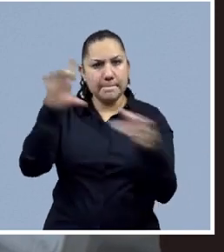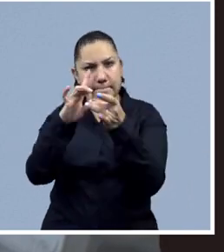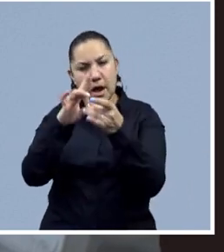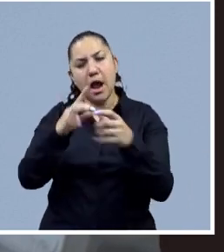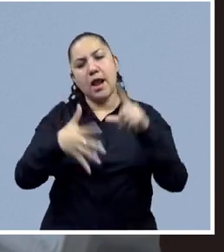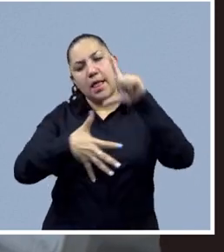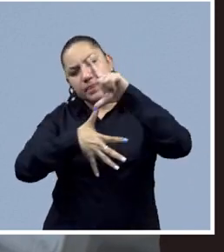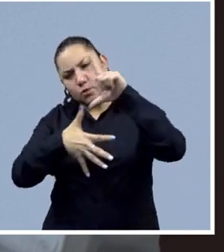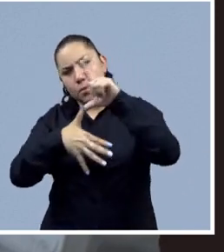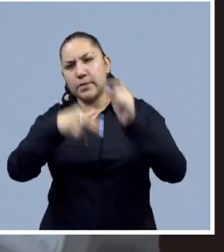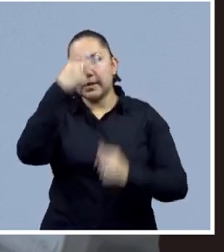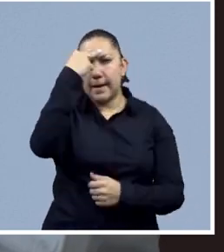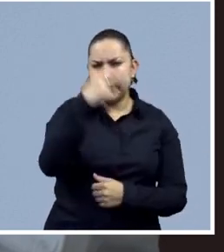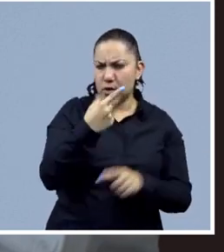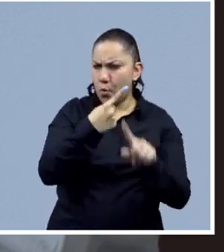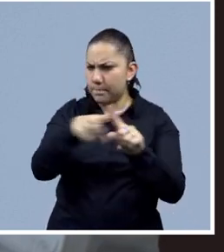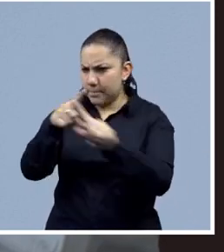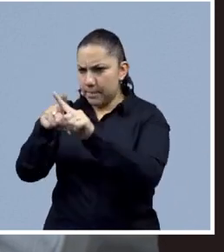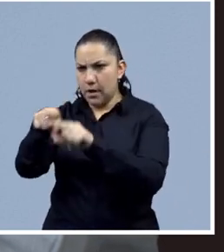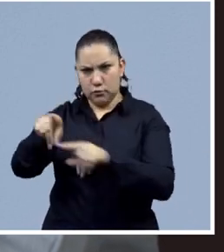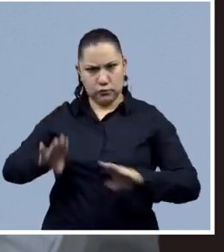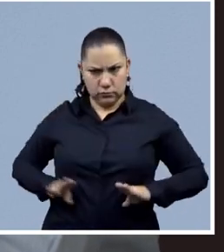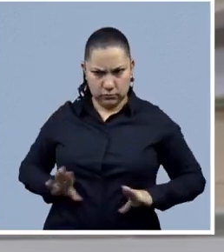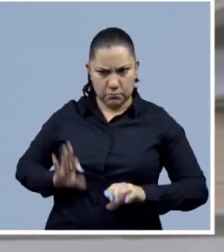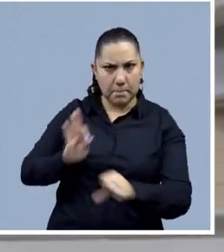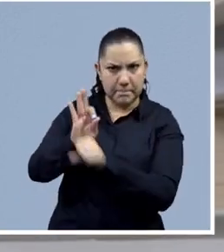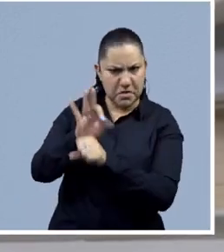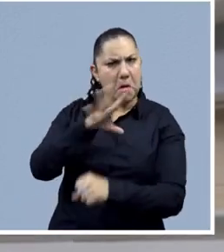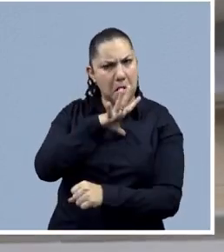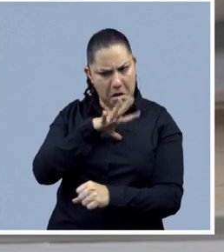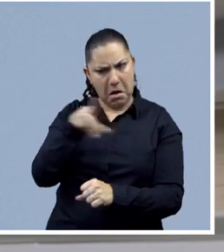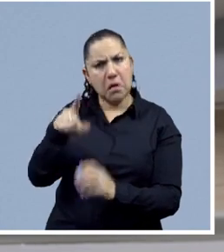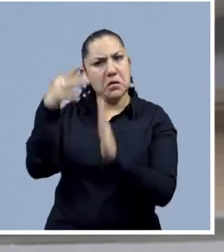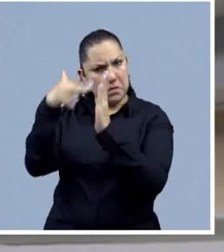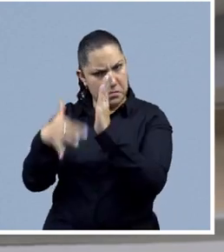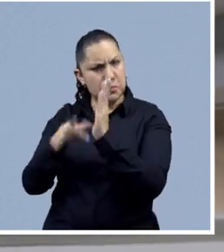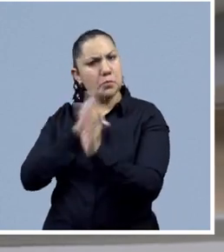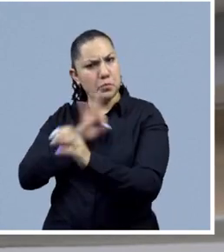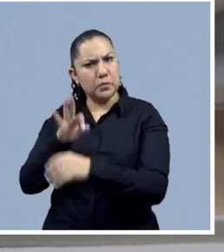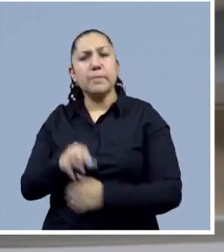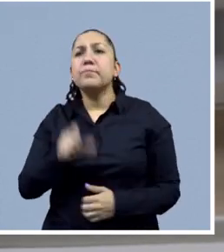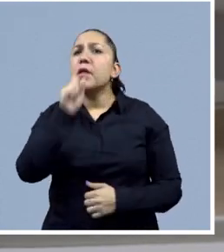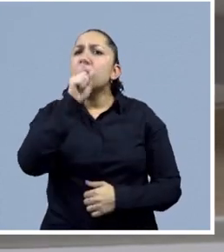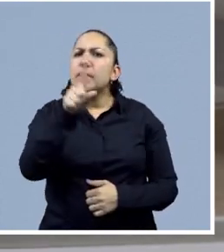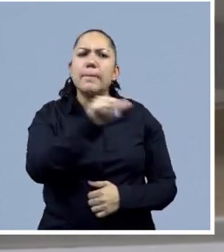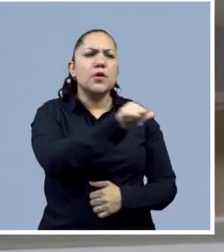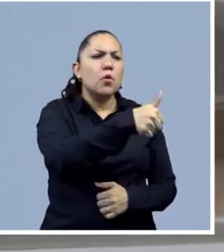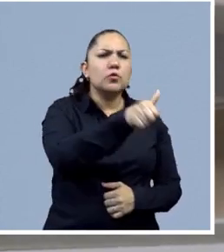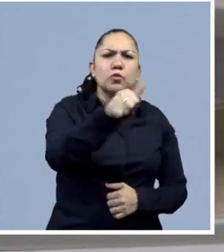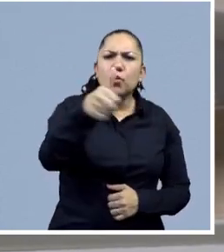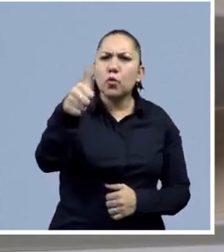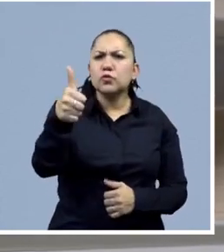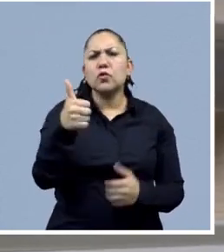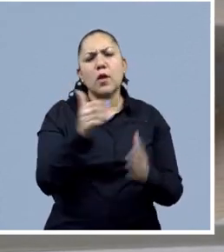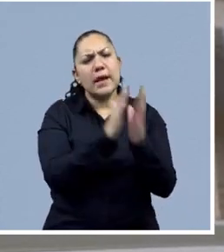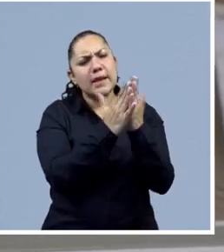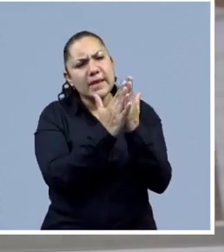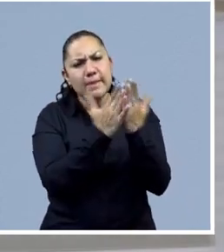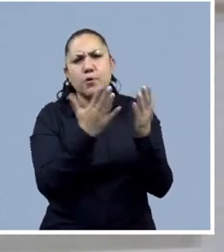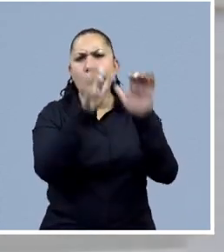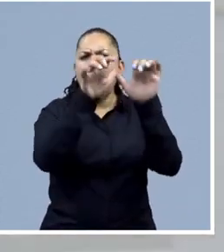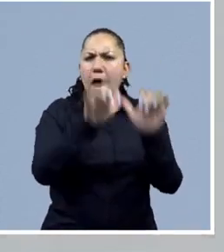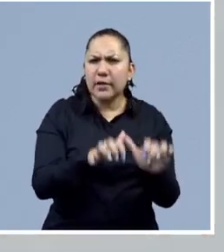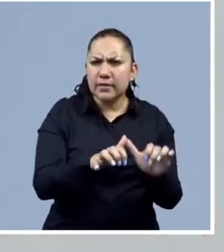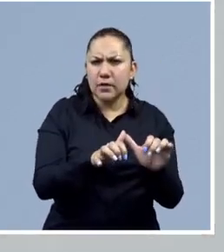accesibles para México, Latinoamérica y el resto del mundo. También existen recursos literarios que pueden ser consultados en su versión